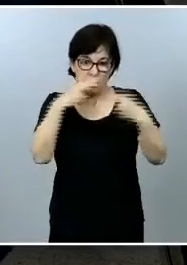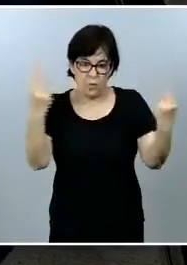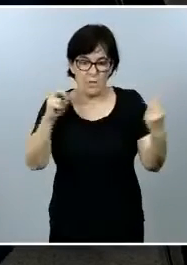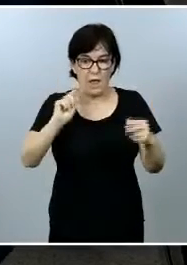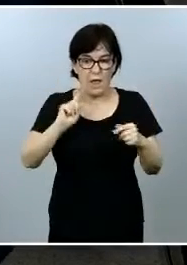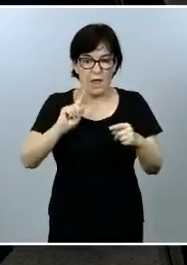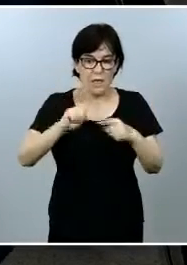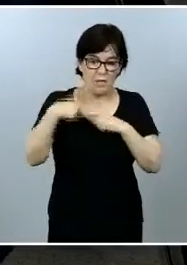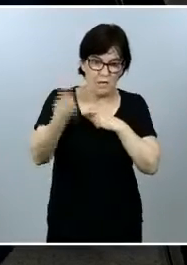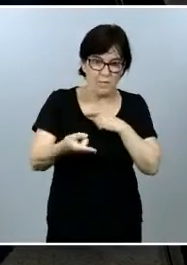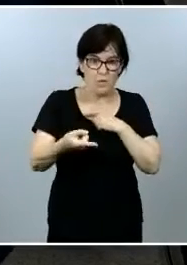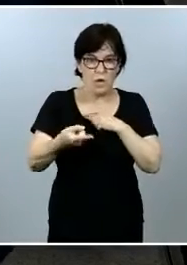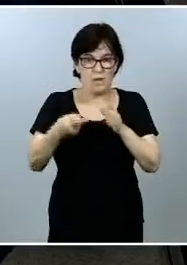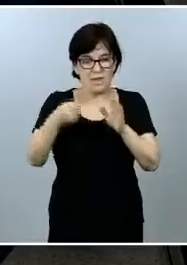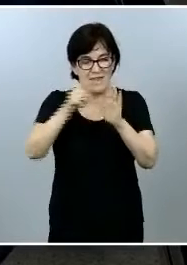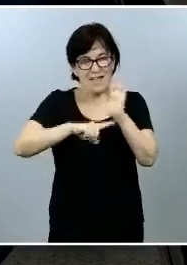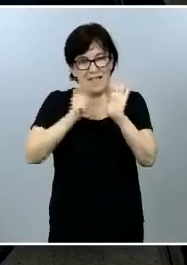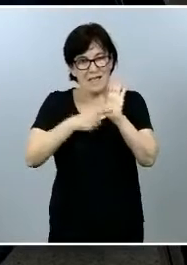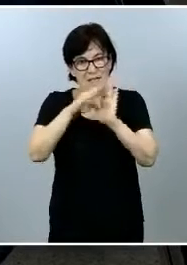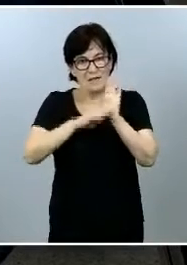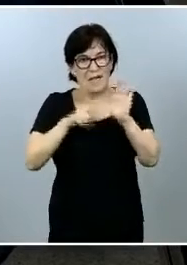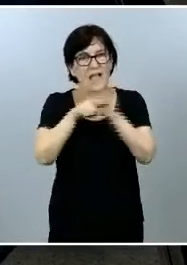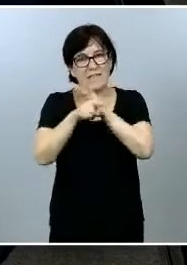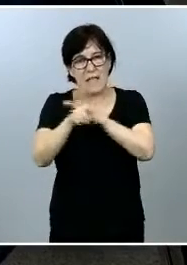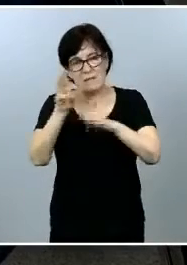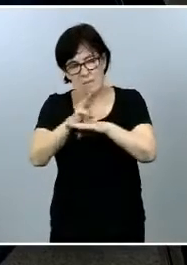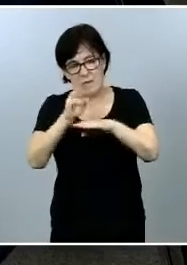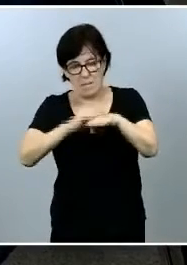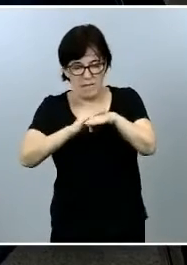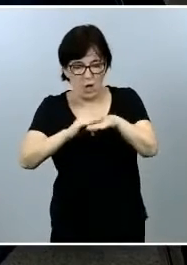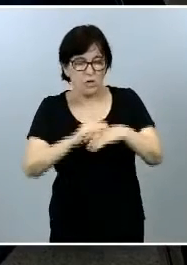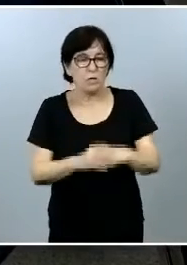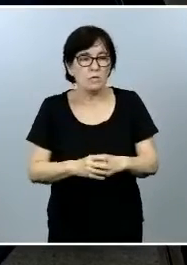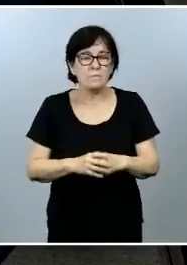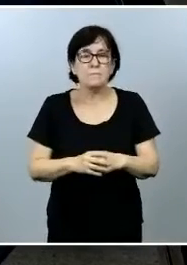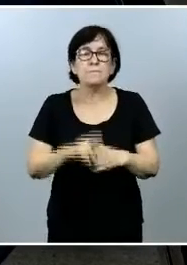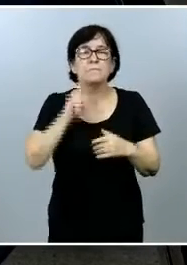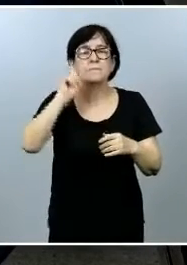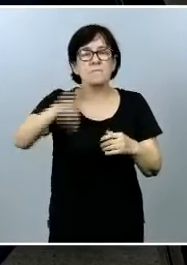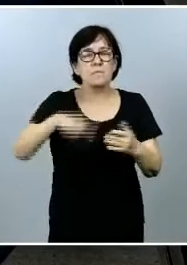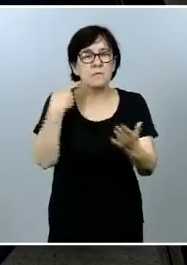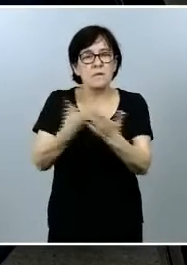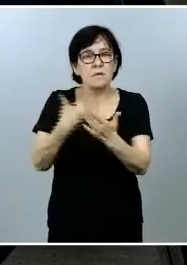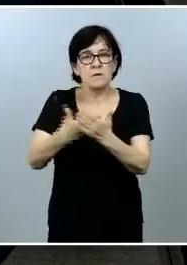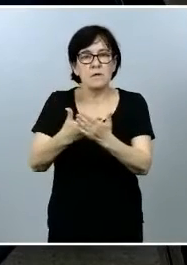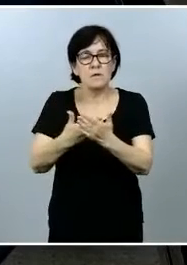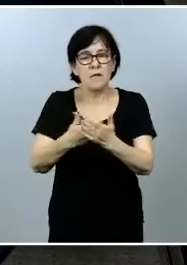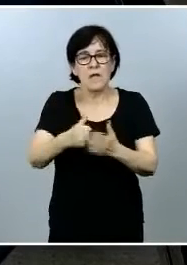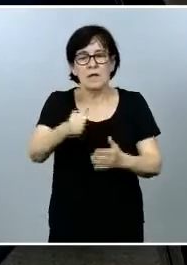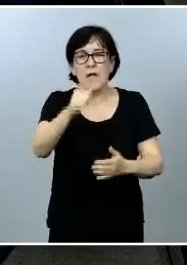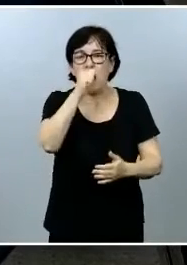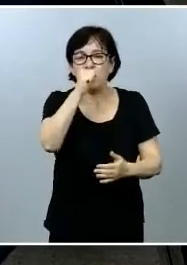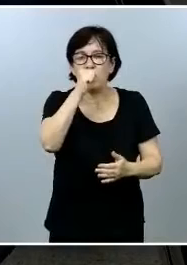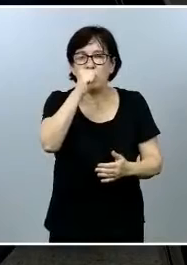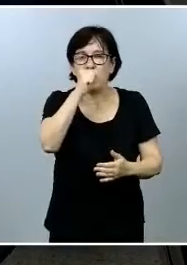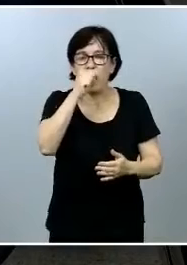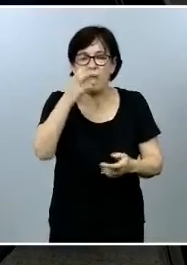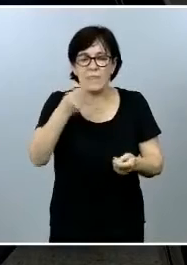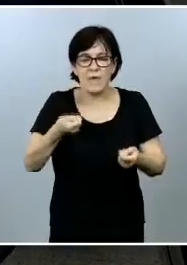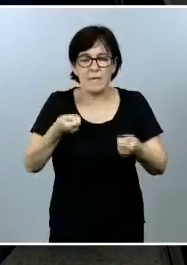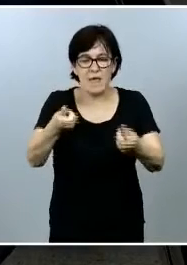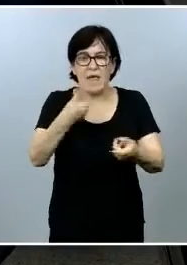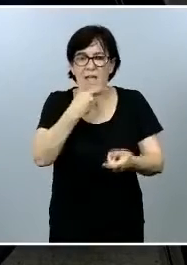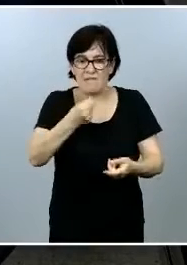el legislativo o en el trámite parlamentario perdón y también consta lo del agua que debe facilitarse en bares y